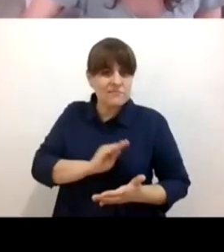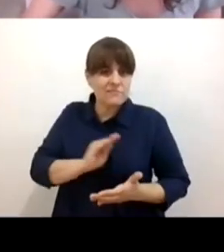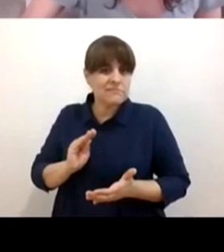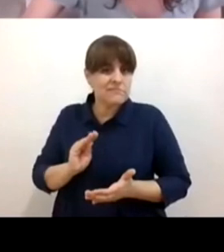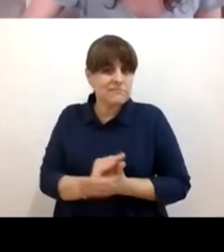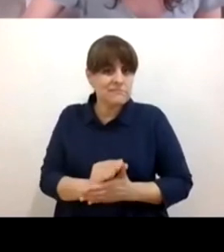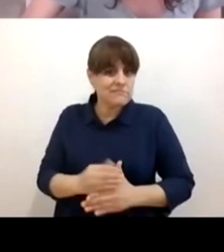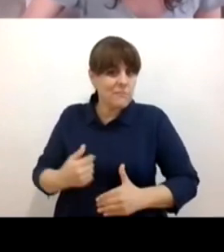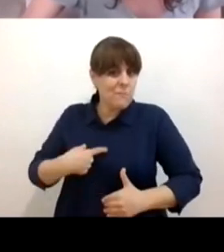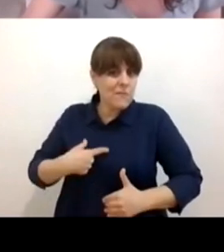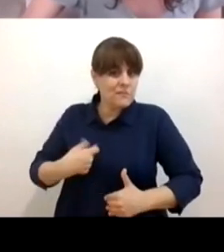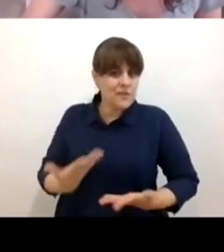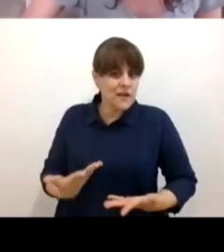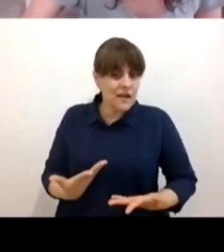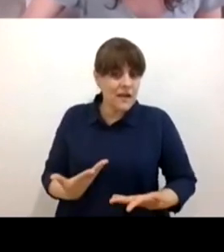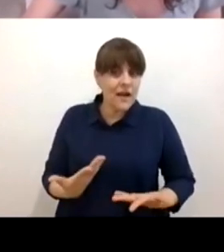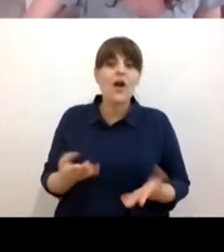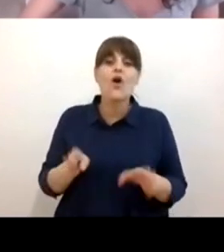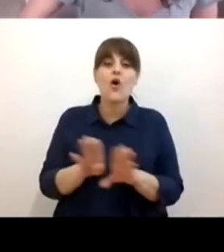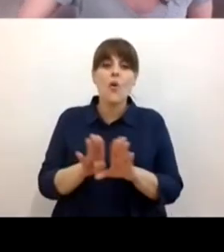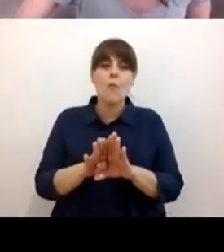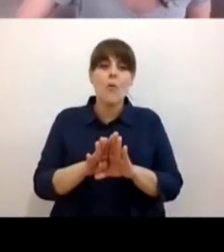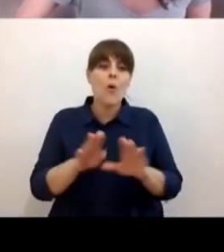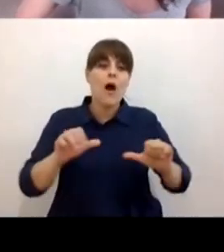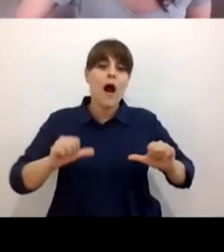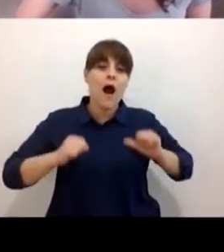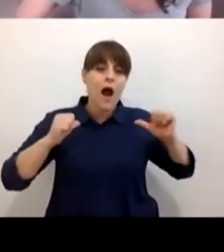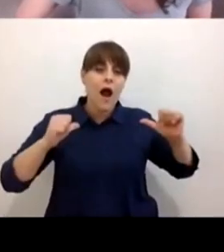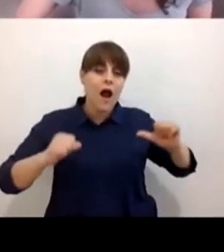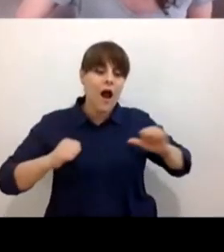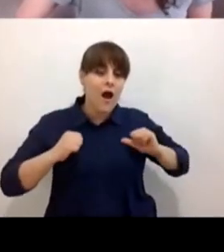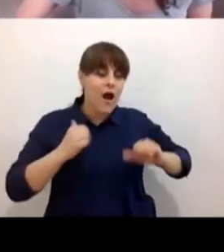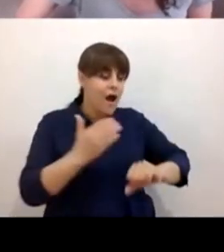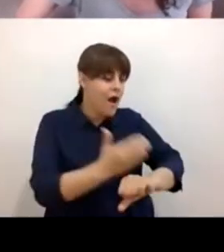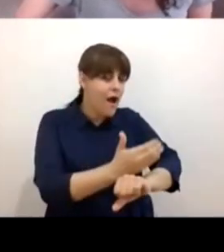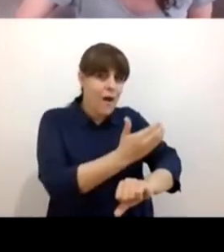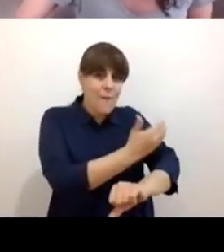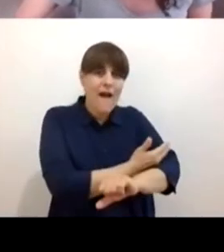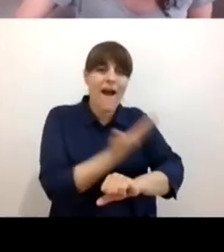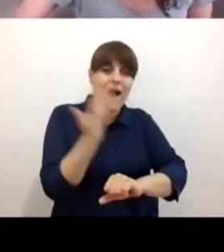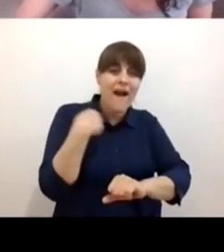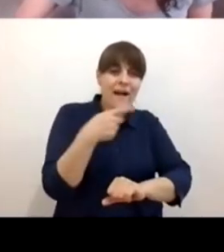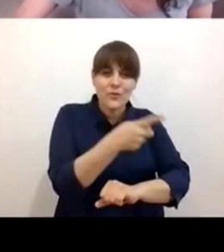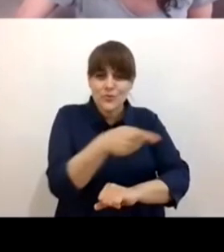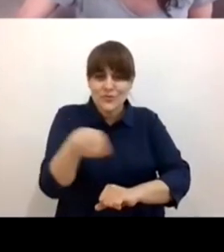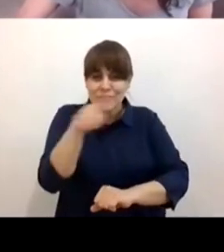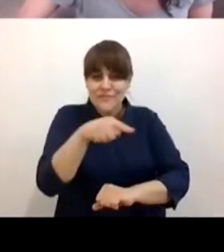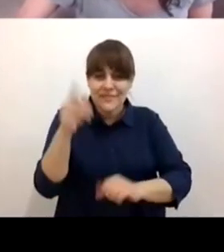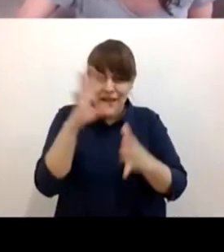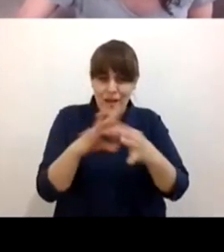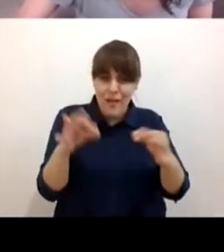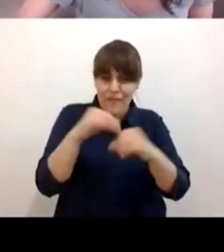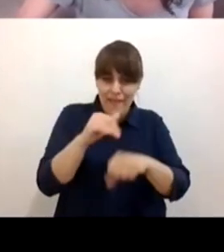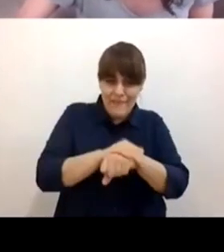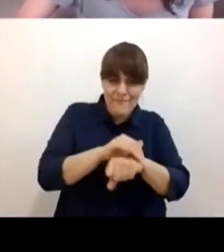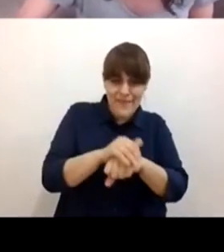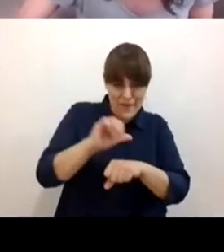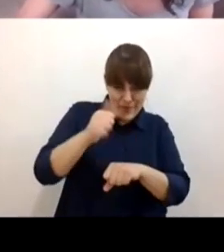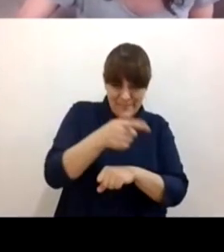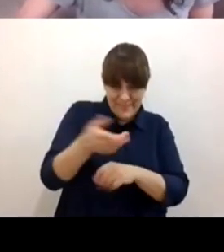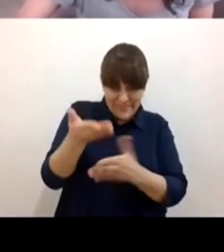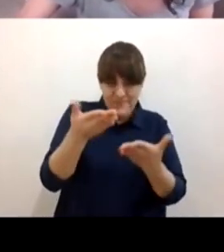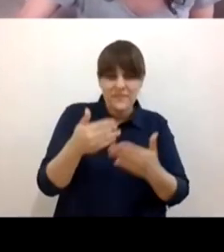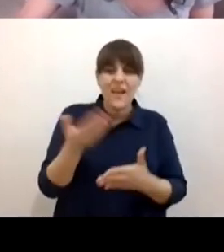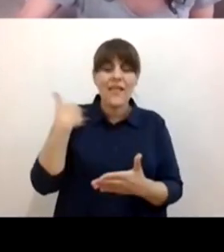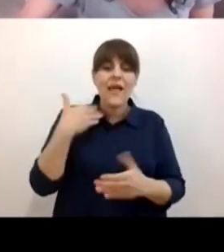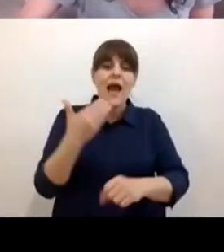del adolescente acompañar como decían mis otras mis otras amigas ponentes ¿no? es acompañar pero